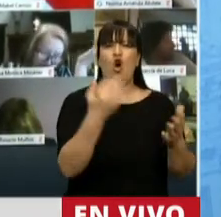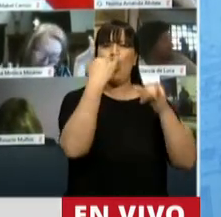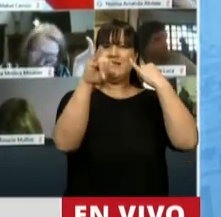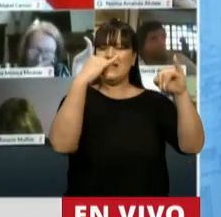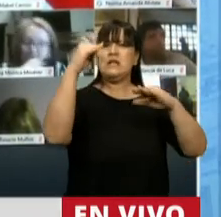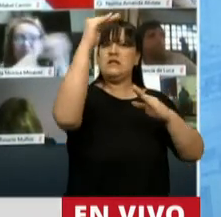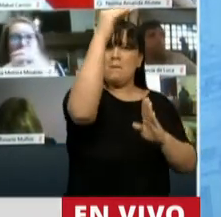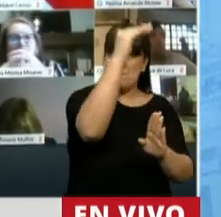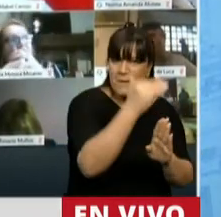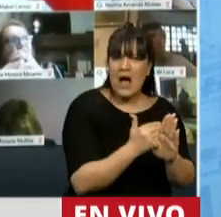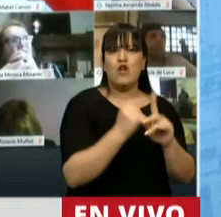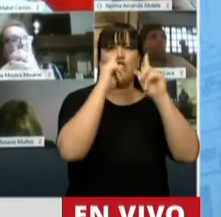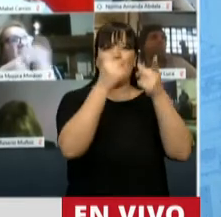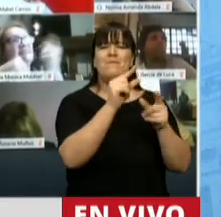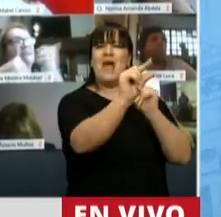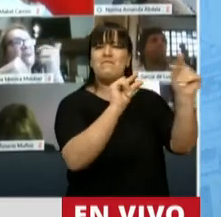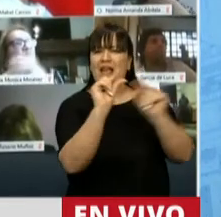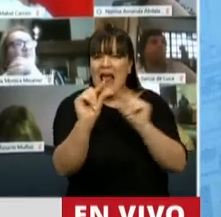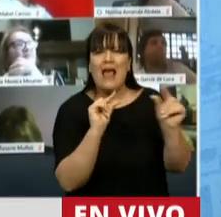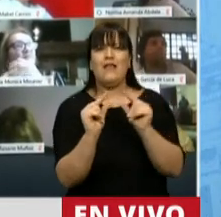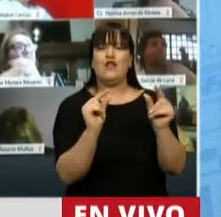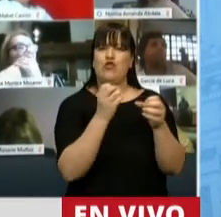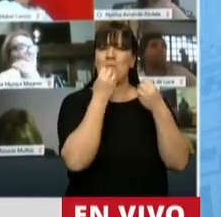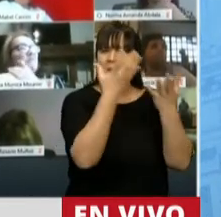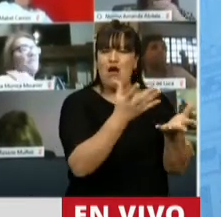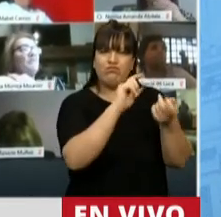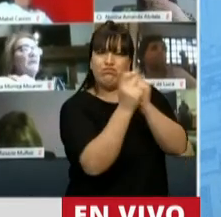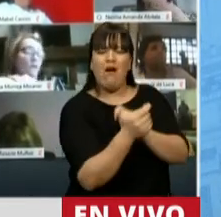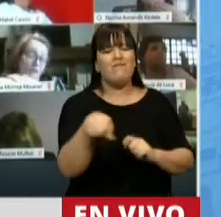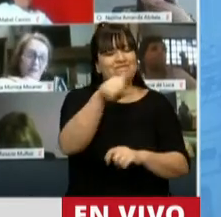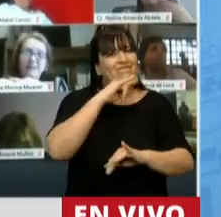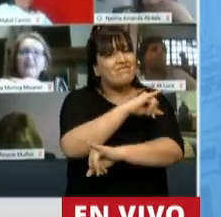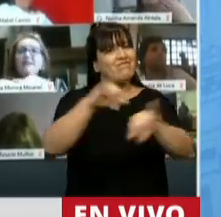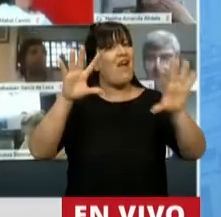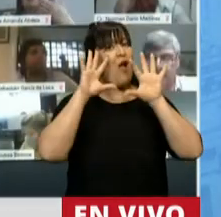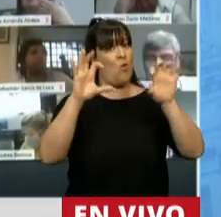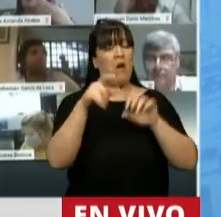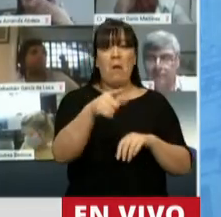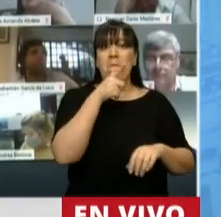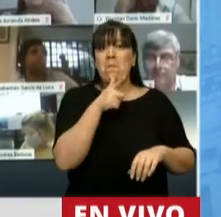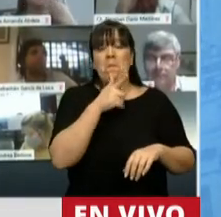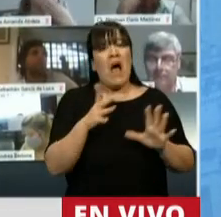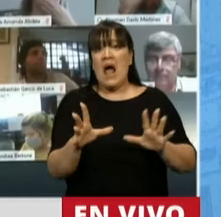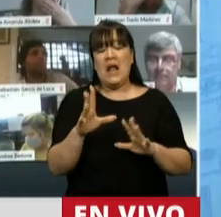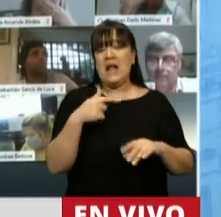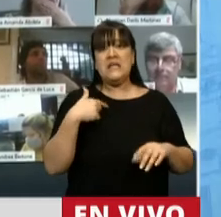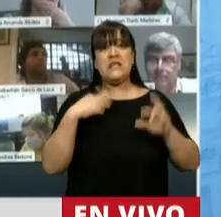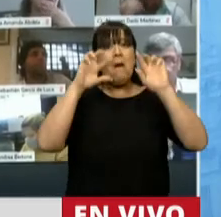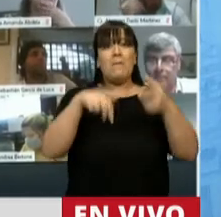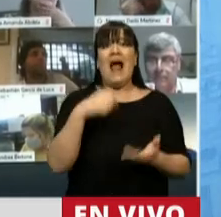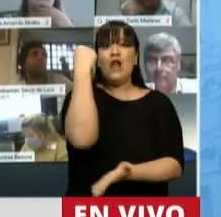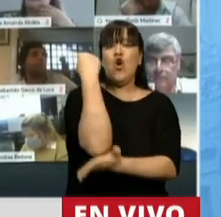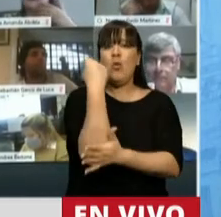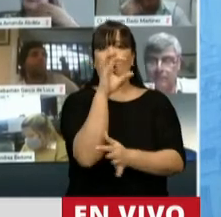se financió los créditos, se lograron acuerdos de precios. Digo todo esto para recordar porque es como que si nunca hubiésemos tenido un plan de gobierno económico.